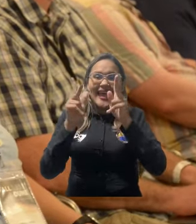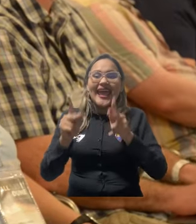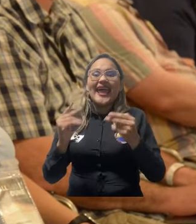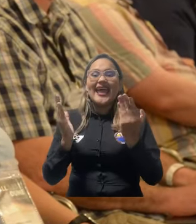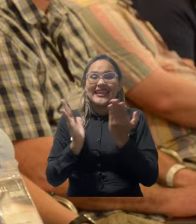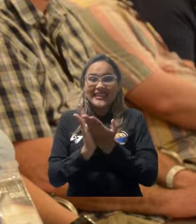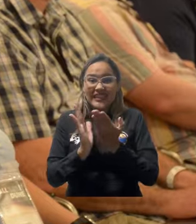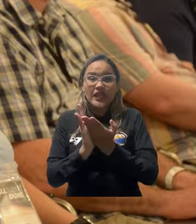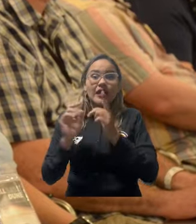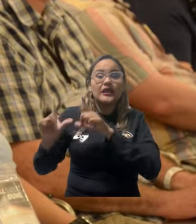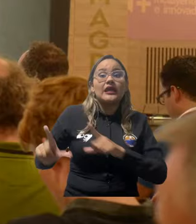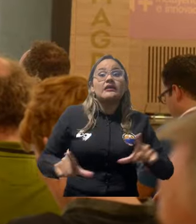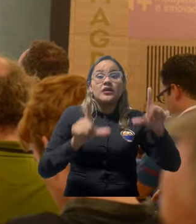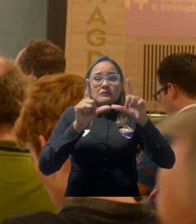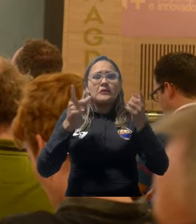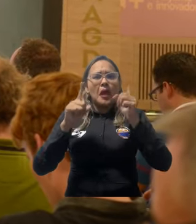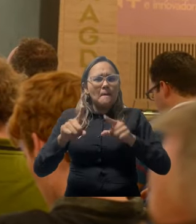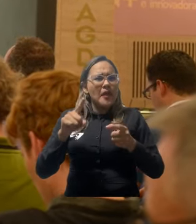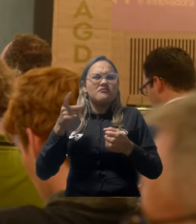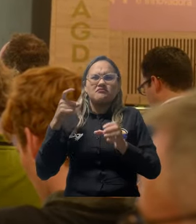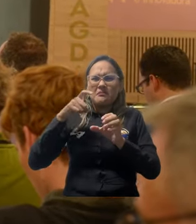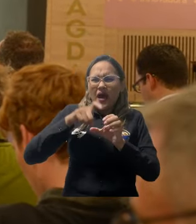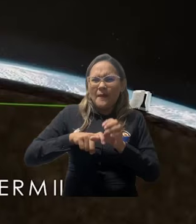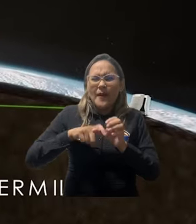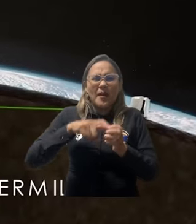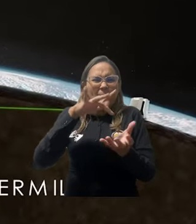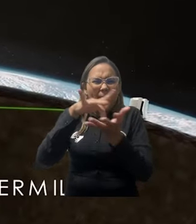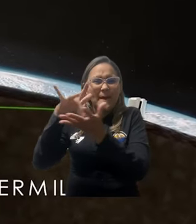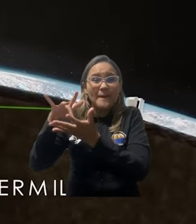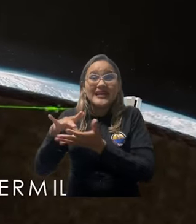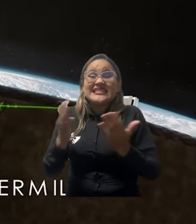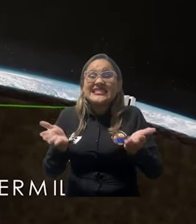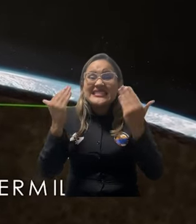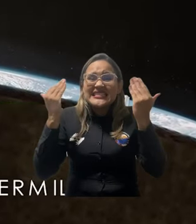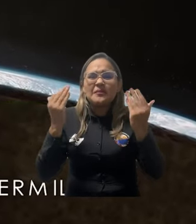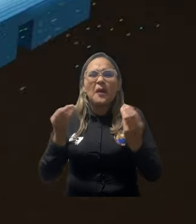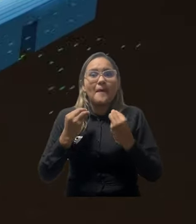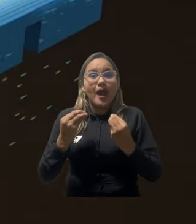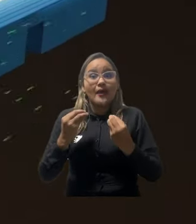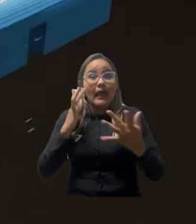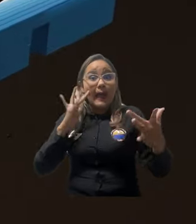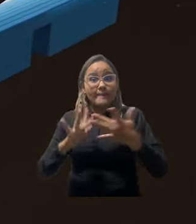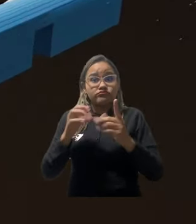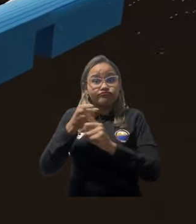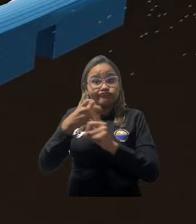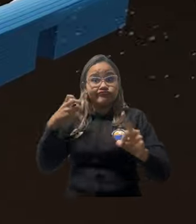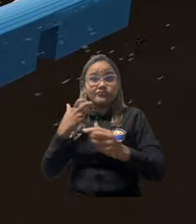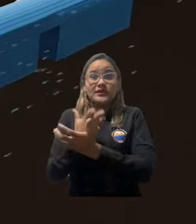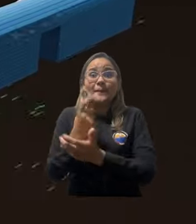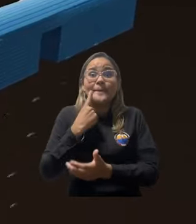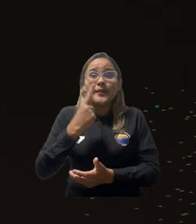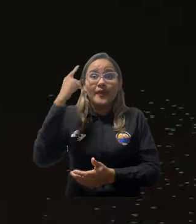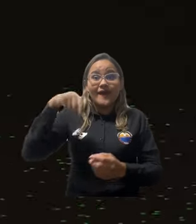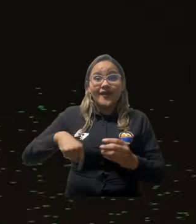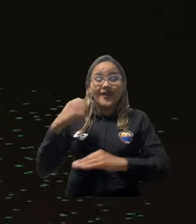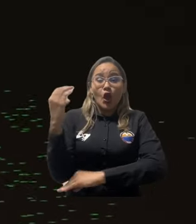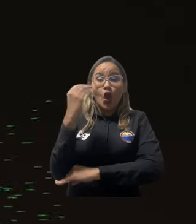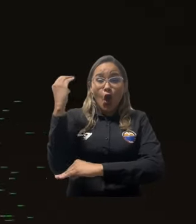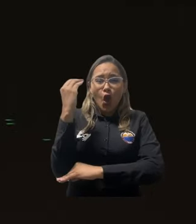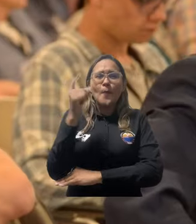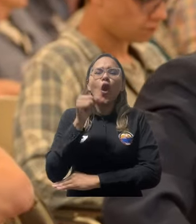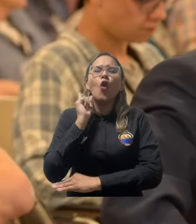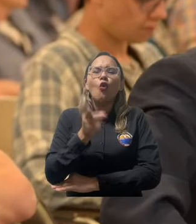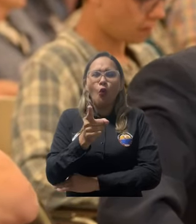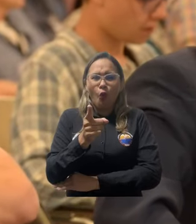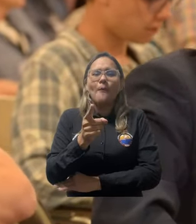estudiantes de posgrados, participaron de este evento de alto impacto para la ciencia, que por primera vez se realizó en Colombia, producto